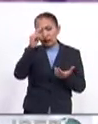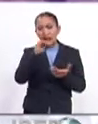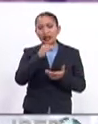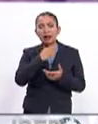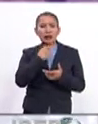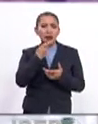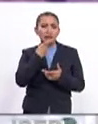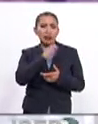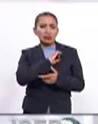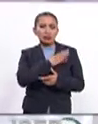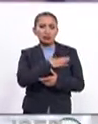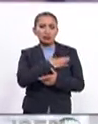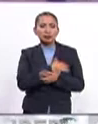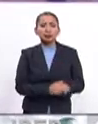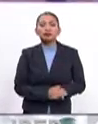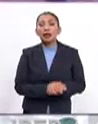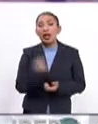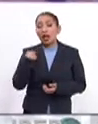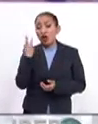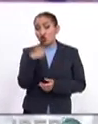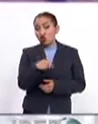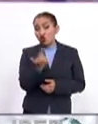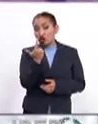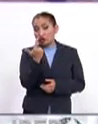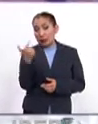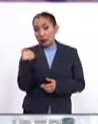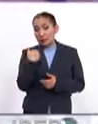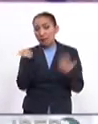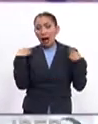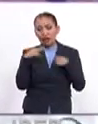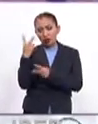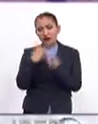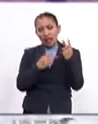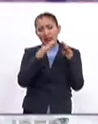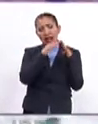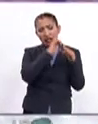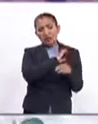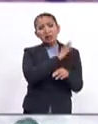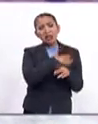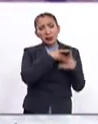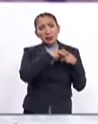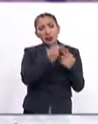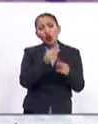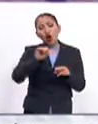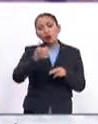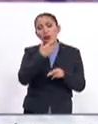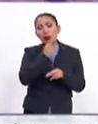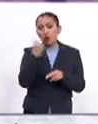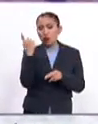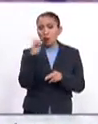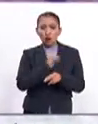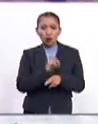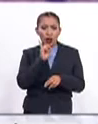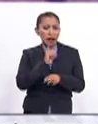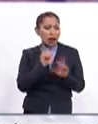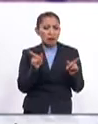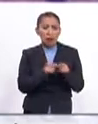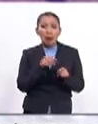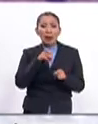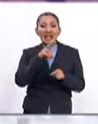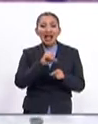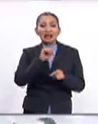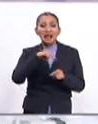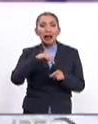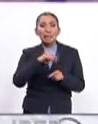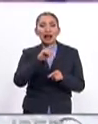hispanoamericana. En total eran 12, 12 profesores. Eso es la Casa de España y sus inicios. 11 varones y una mujer, nada menos que